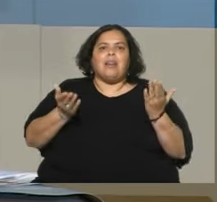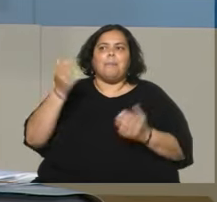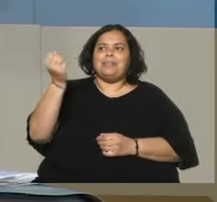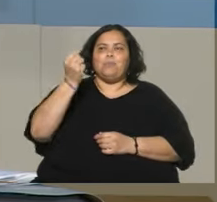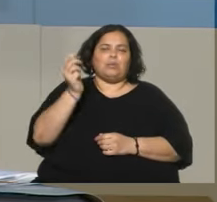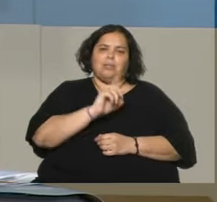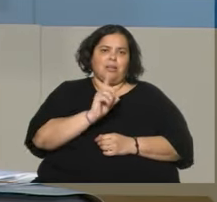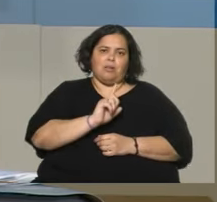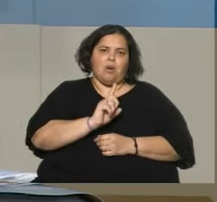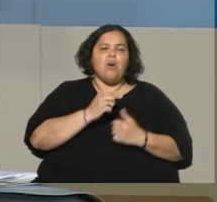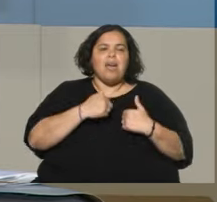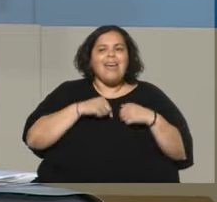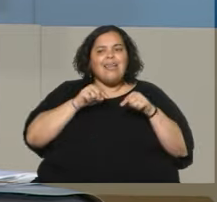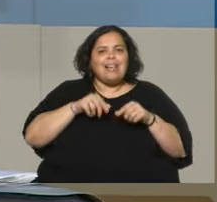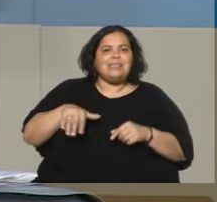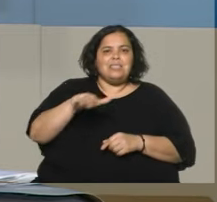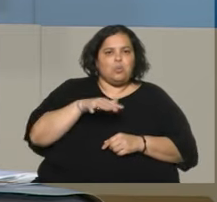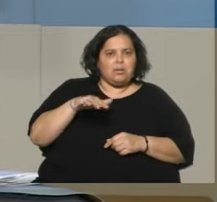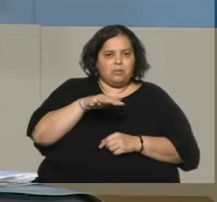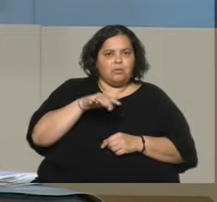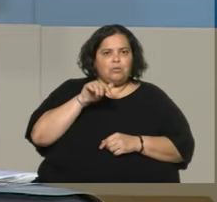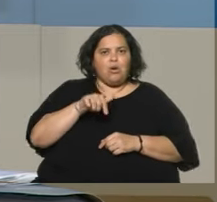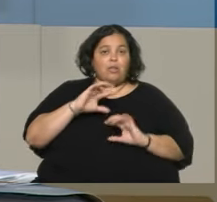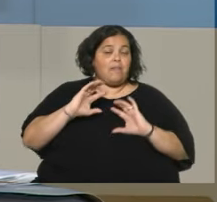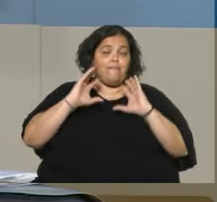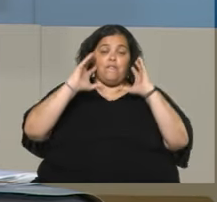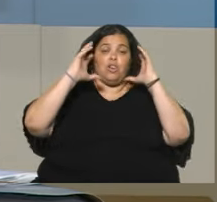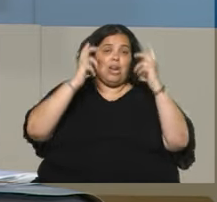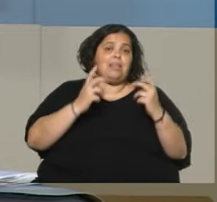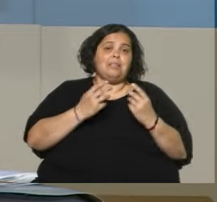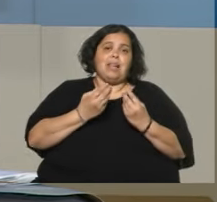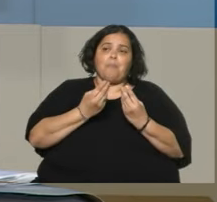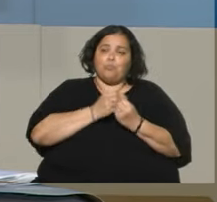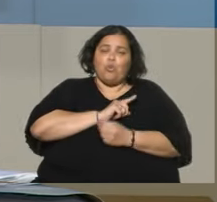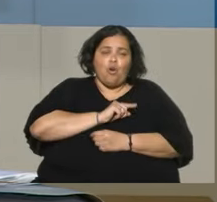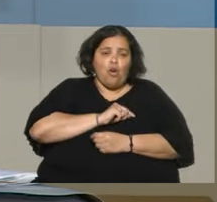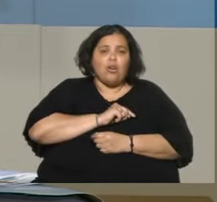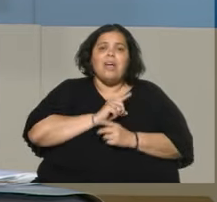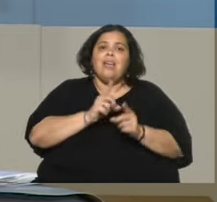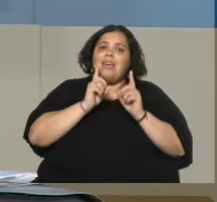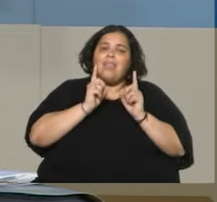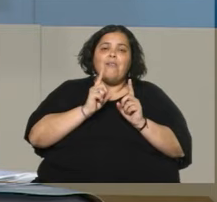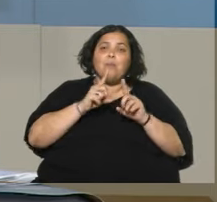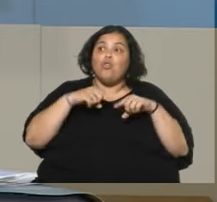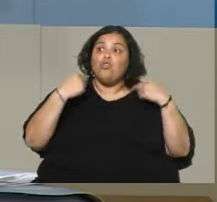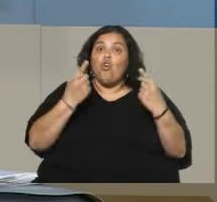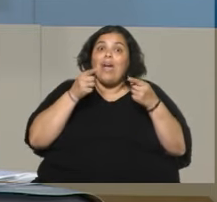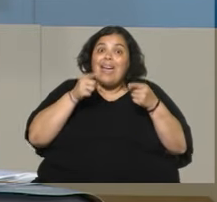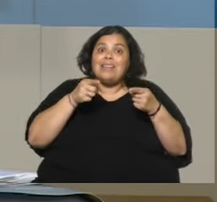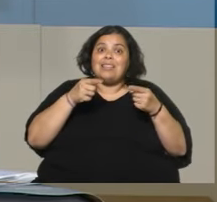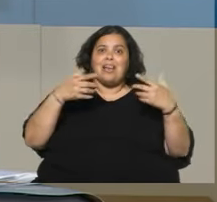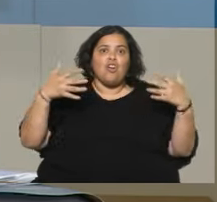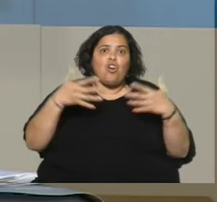verdad minimizar que es una situación de violencia, de mucho dolor y que lo que nos tiene que convocar es que ese conflicto cede.